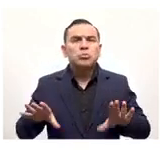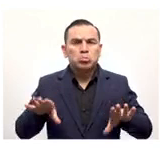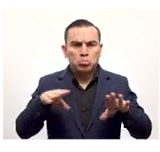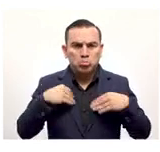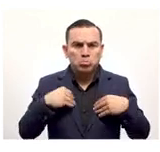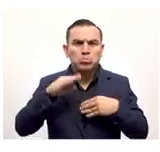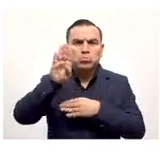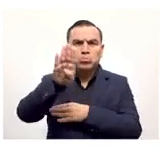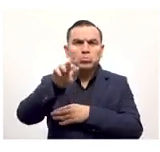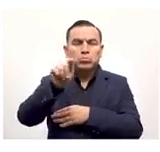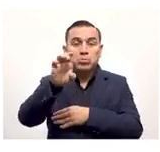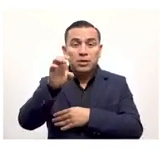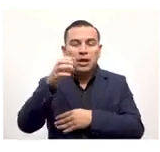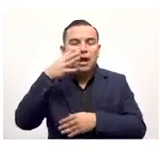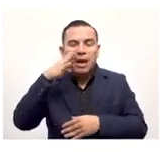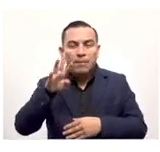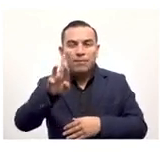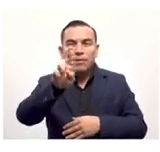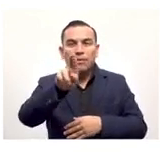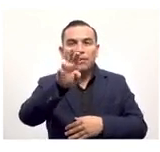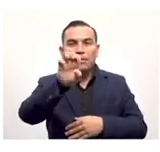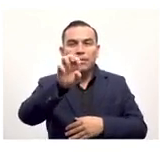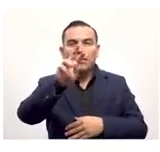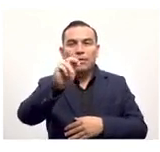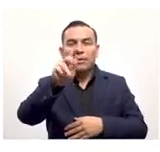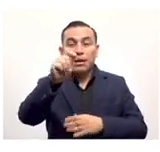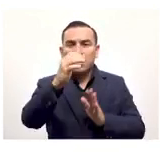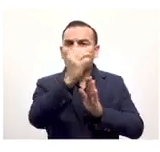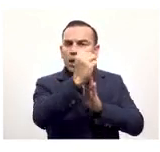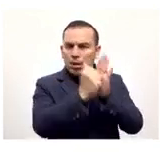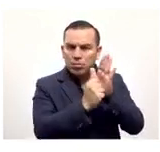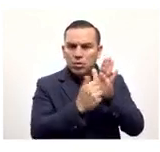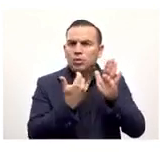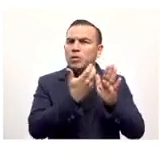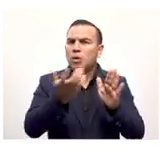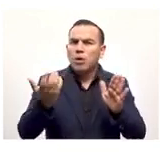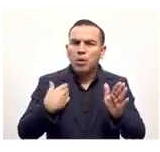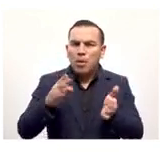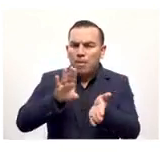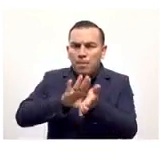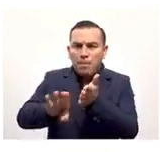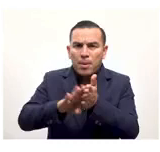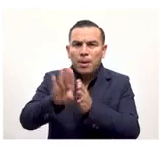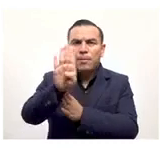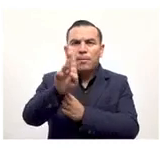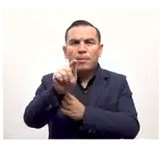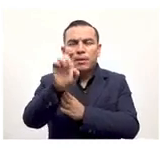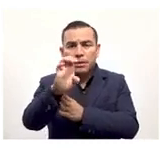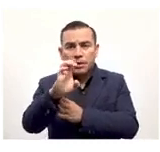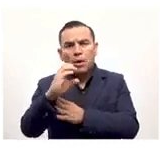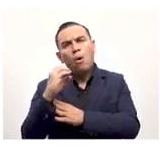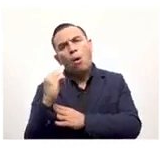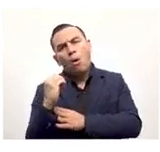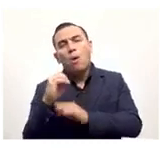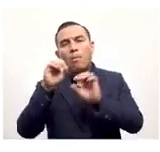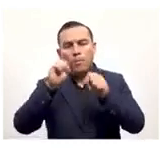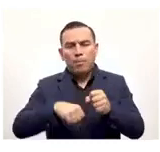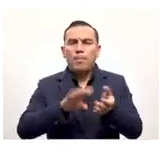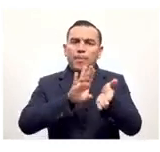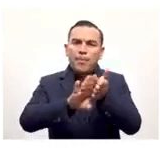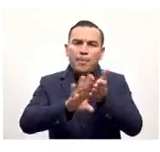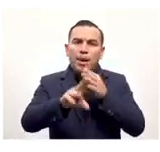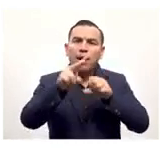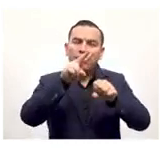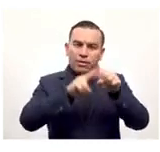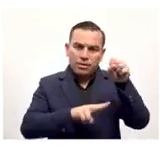Si usted quiere pagar el impuesto de la renta, el IVA, etcétera, puede pagarlo en Bitcoin. ¿Está obligado a pagarlo en Bitcoin? Por supuesto que no. Lo puede seguir pagando en dólares,